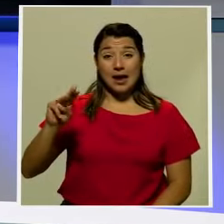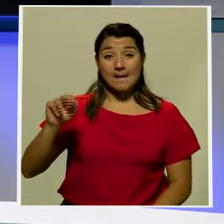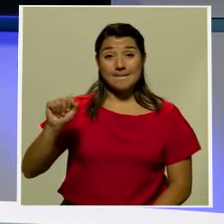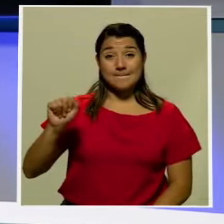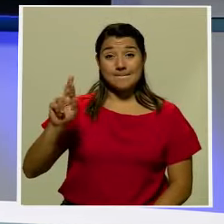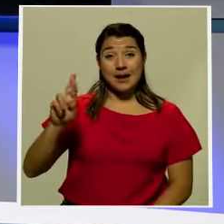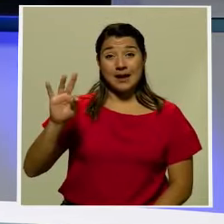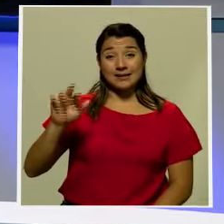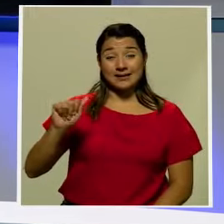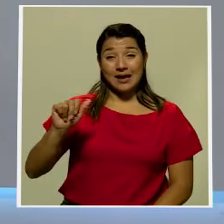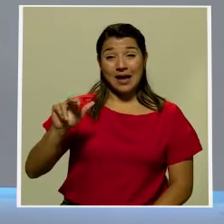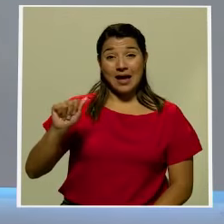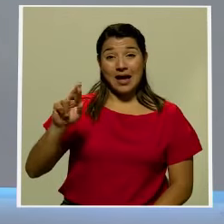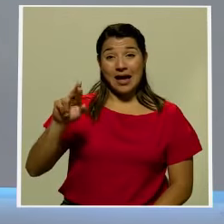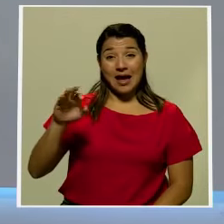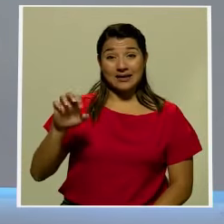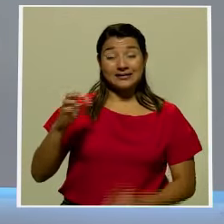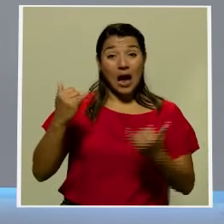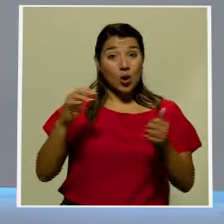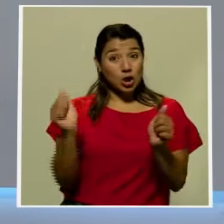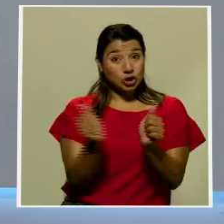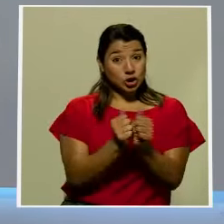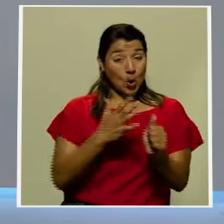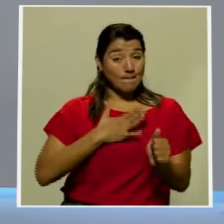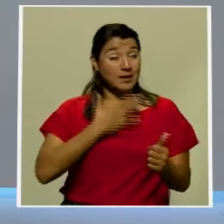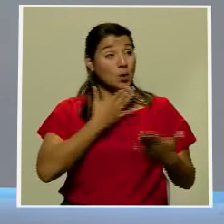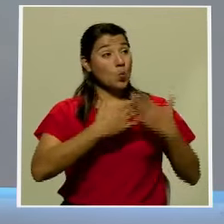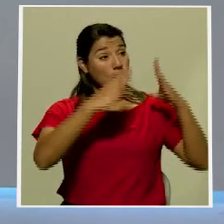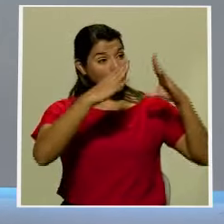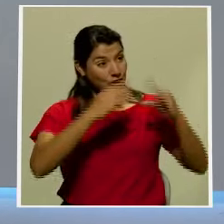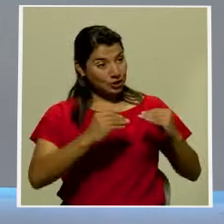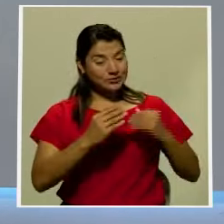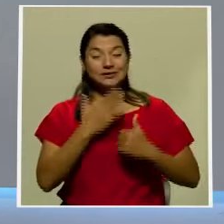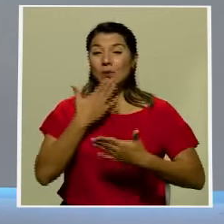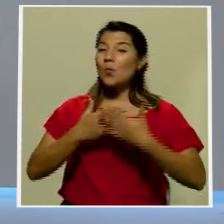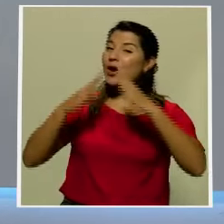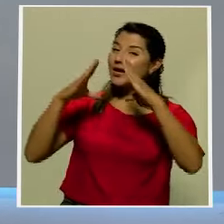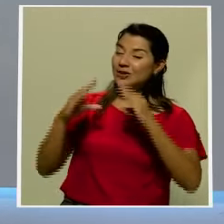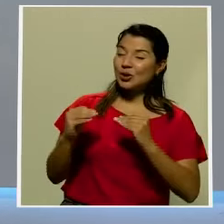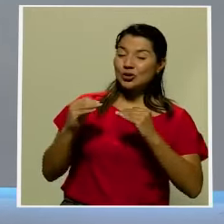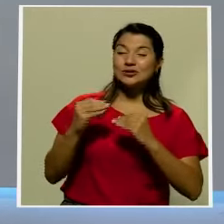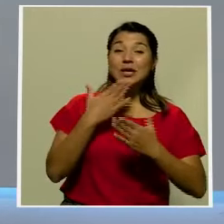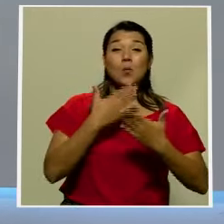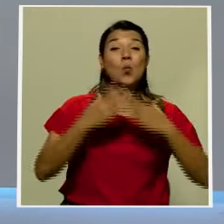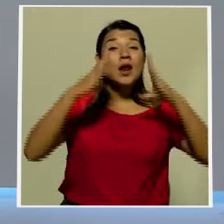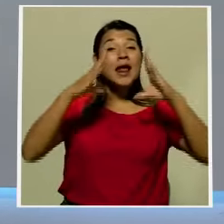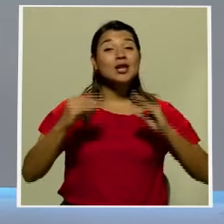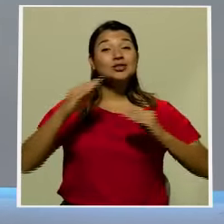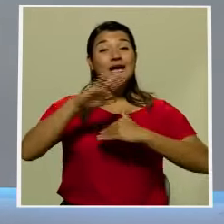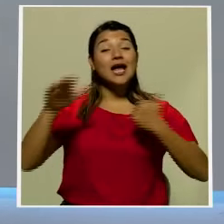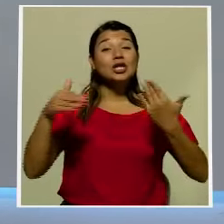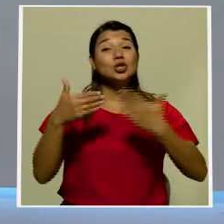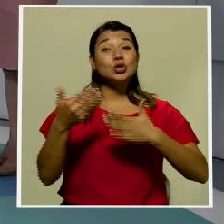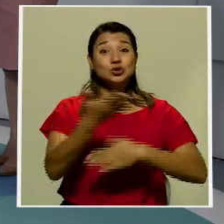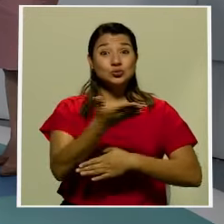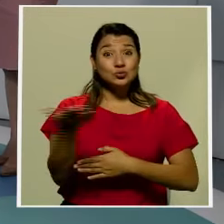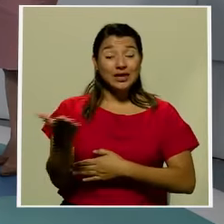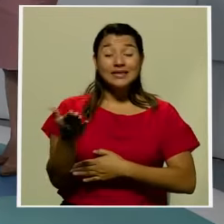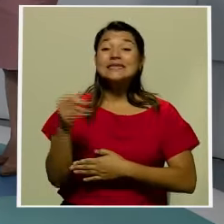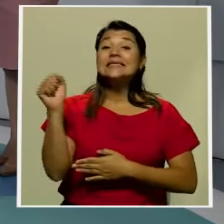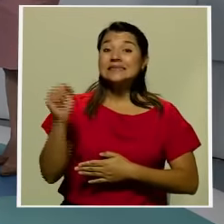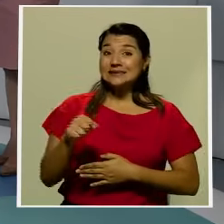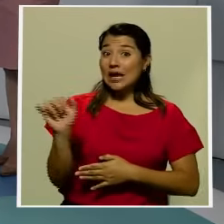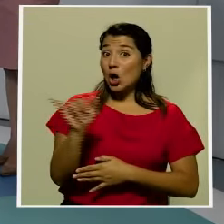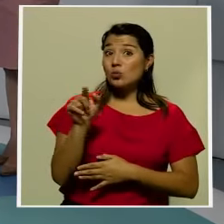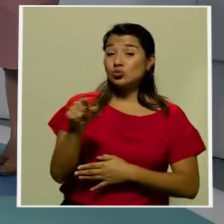estudio y nos amplía la información. Buenas noches, Ana Marta. Muy buenas noches, don Ernesto. Y muy buenas noches a nuestros amigos televidentes. Tal y